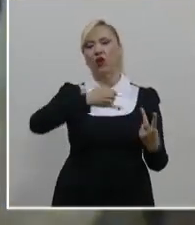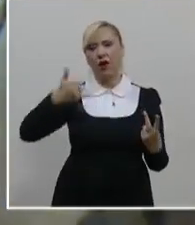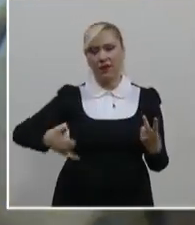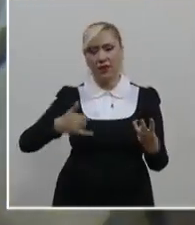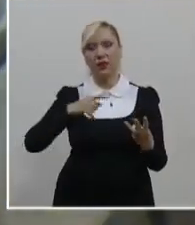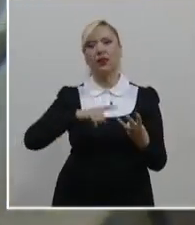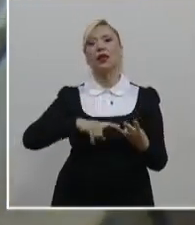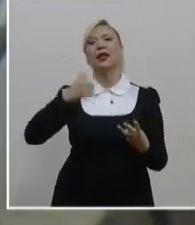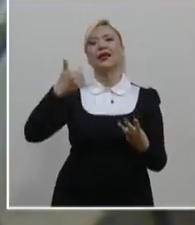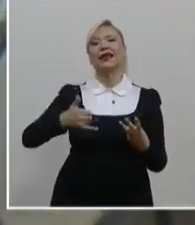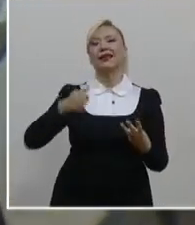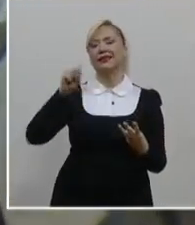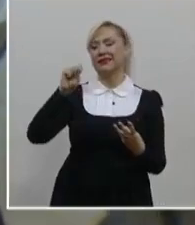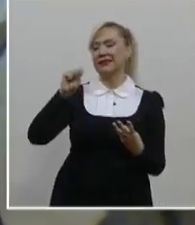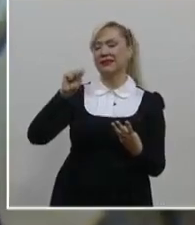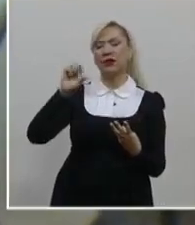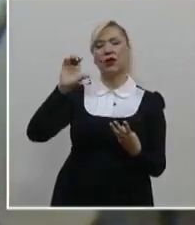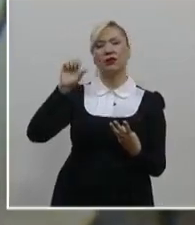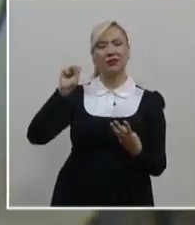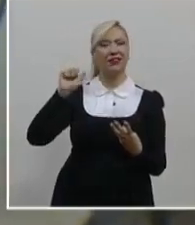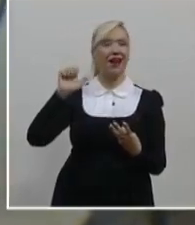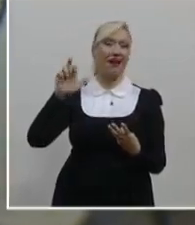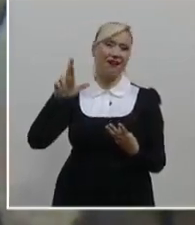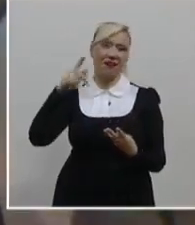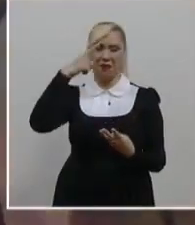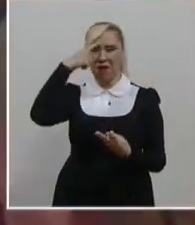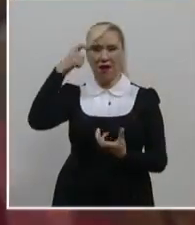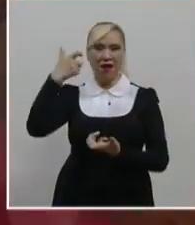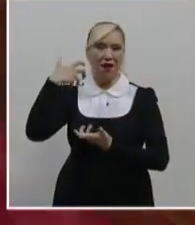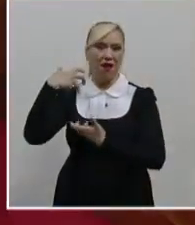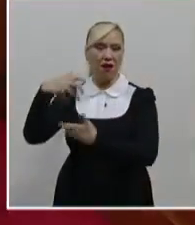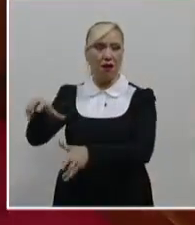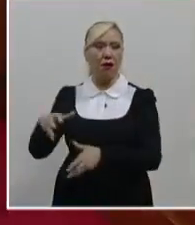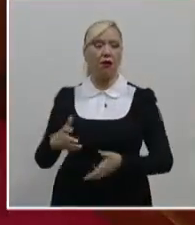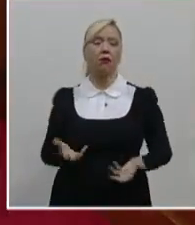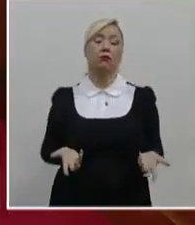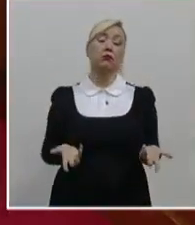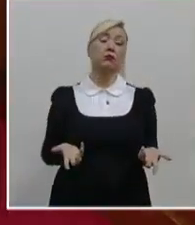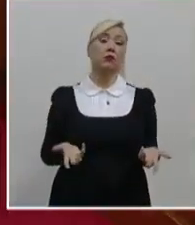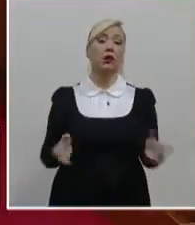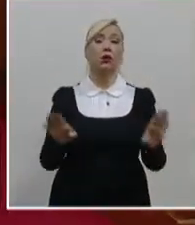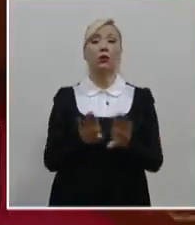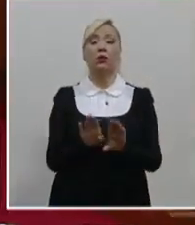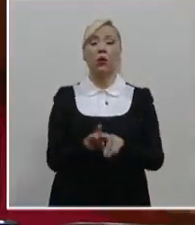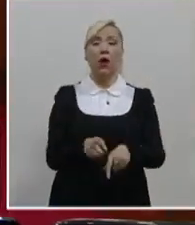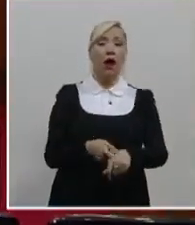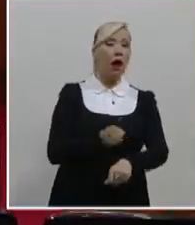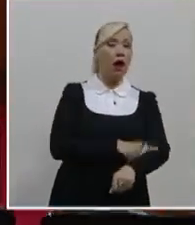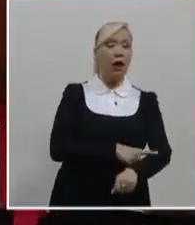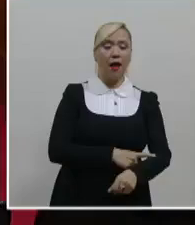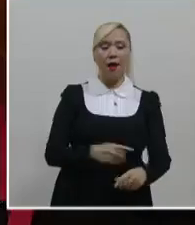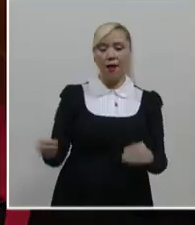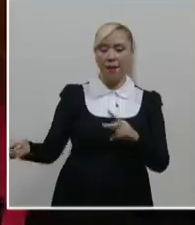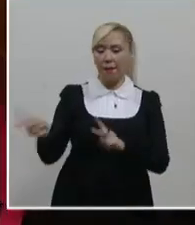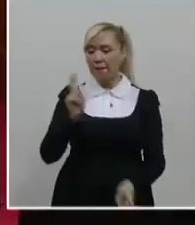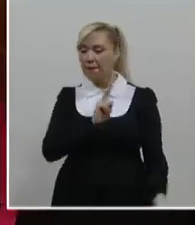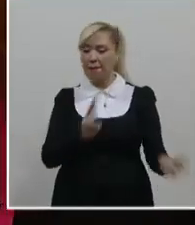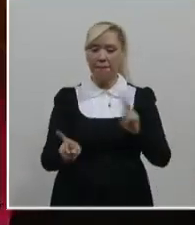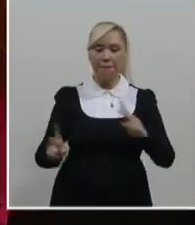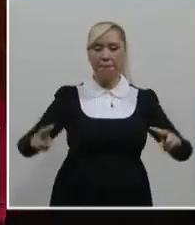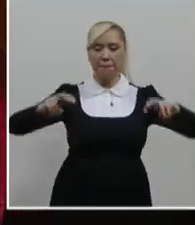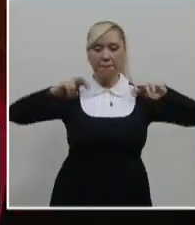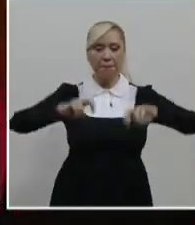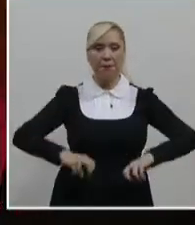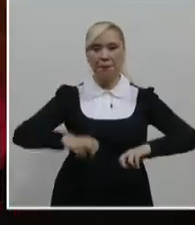de Ahorro para el Retiro, no pueden considerarse como excepciones para agotar la etapa conciliatoria prejudicial prevista en la Ley Federal del